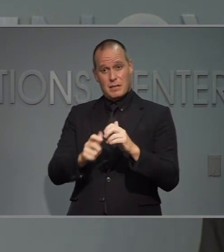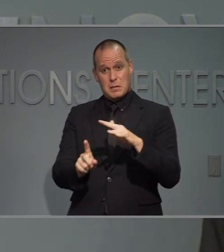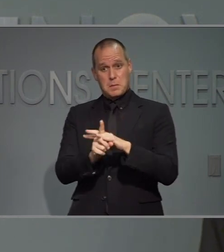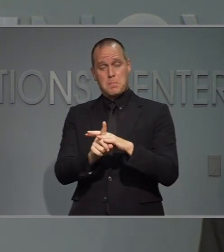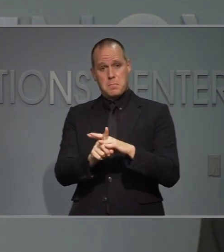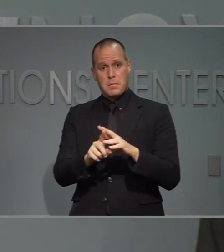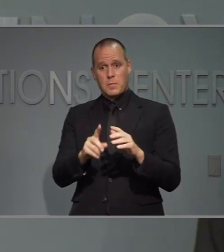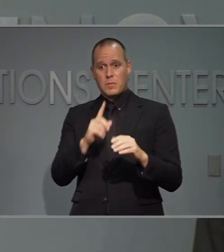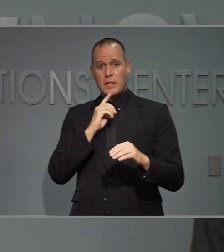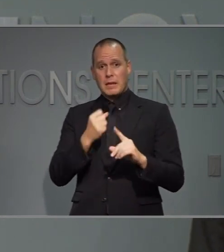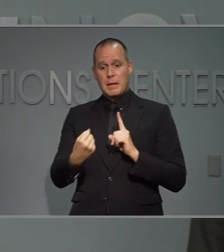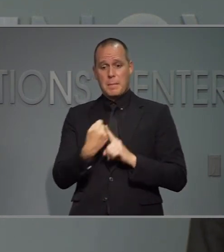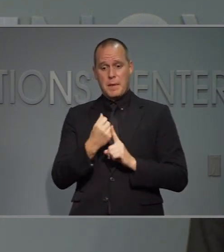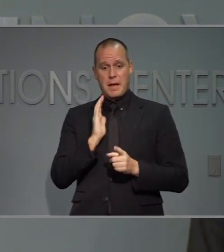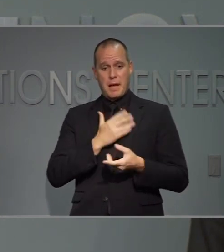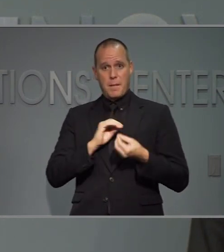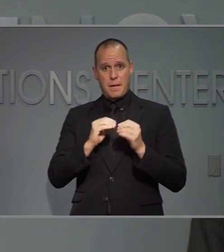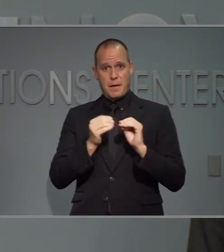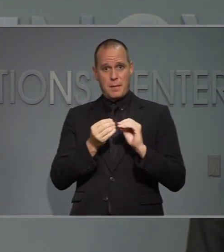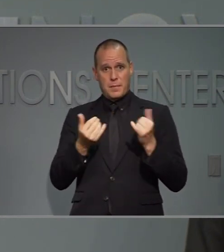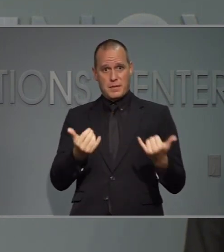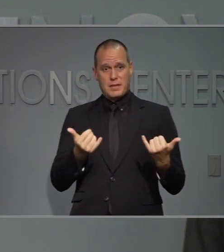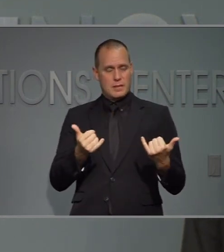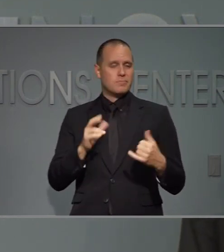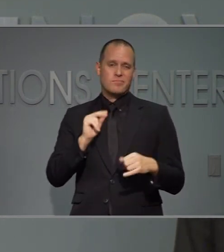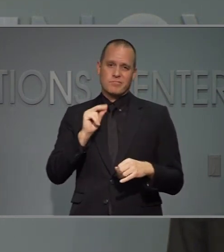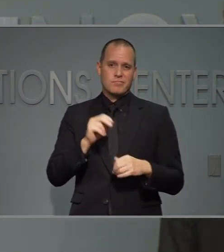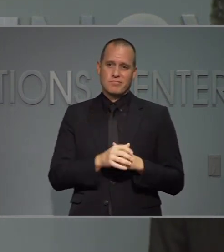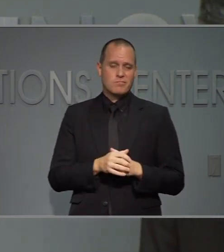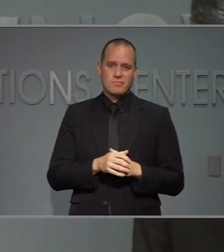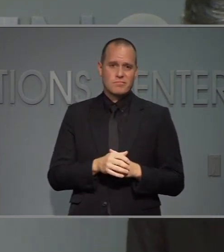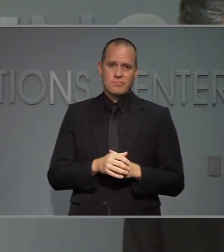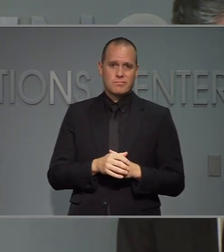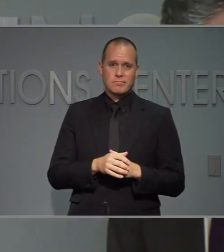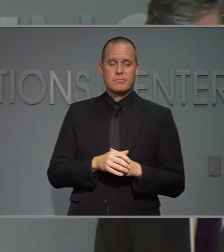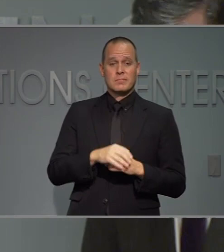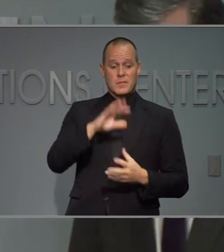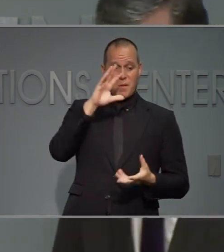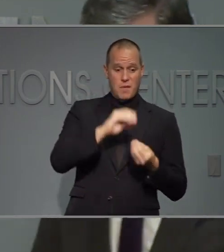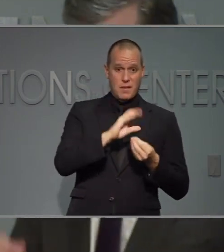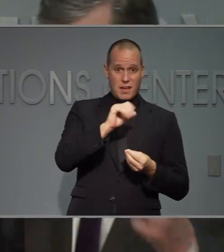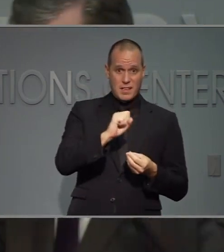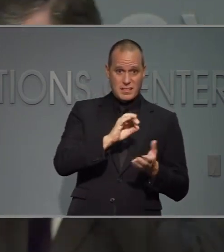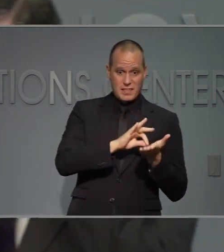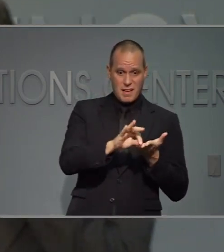Asunto no afectó ninguna de las métricas que hable de las que hable hoy. Gracias.